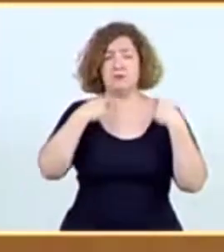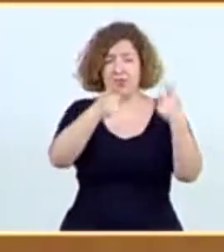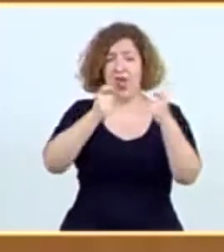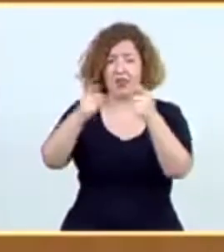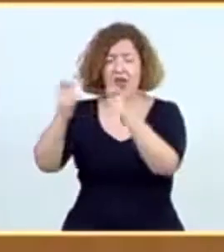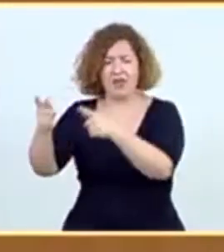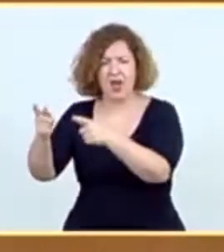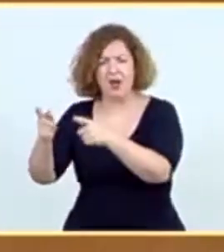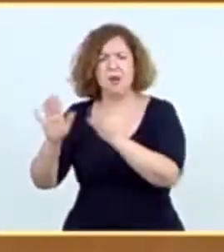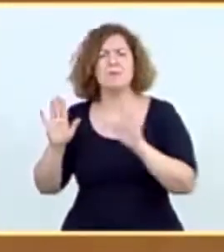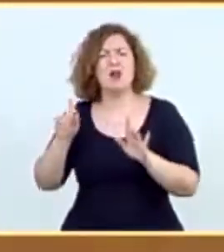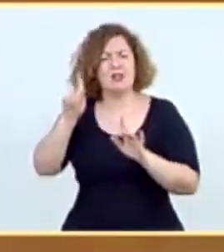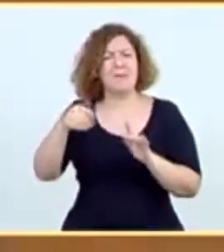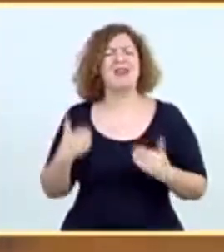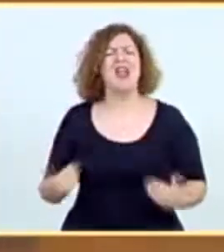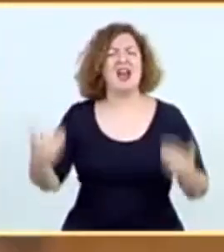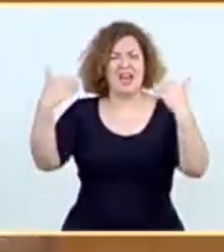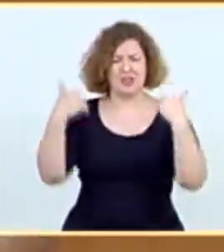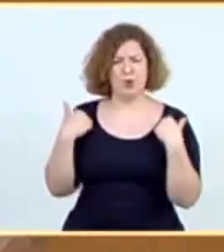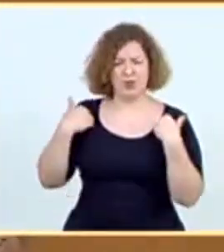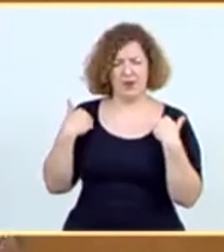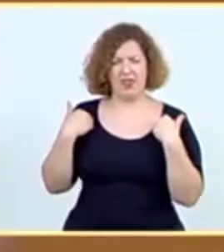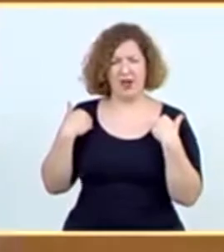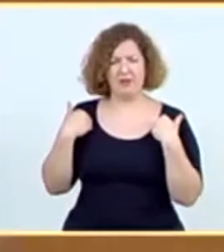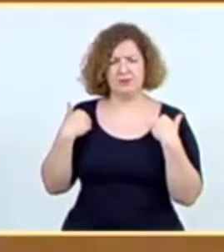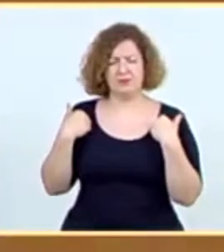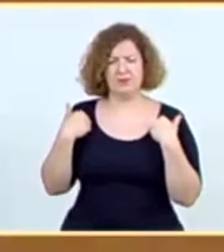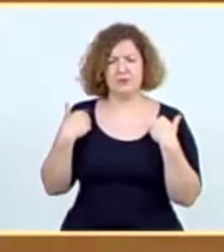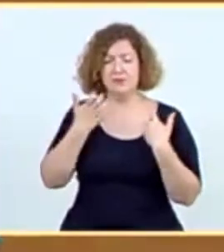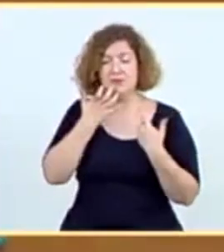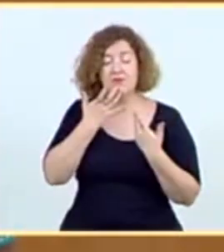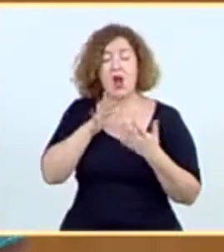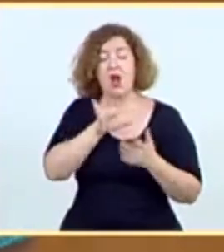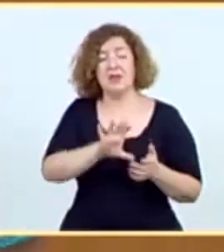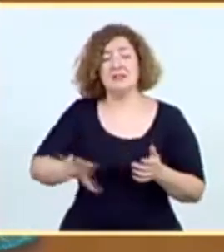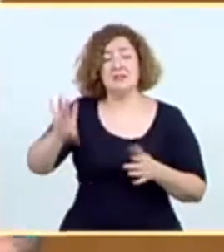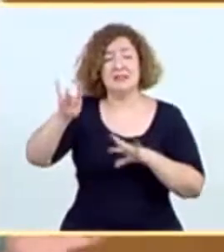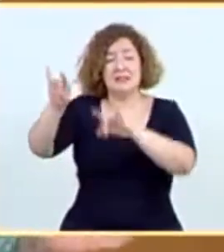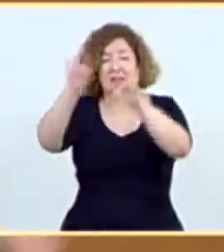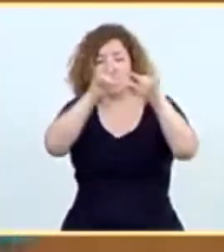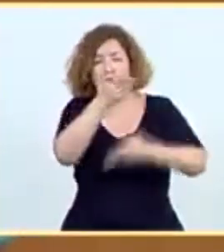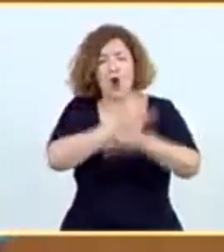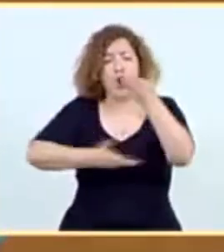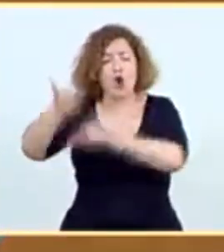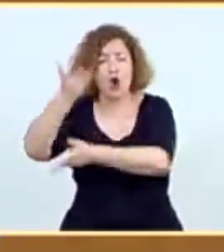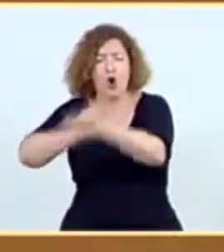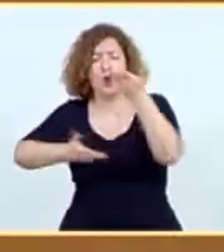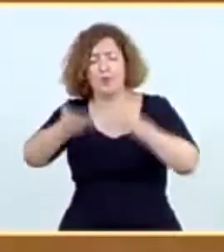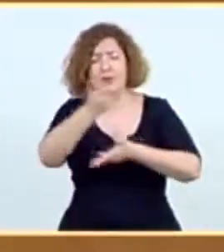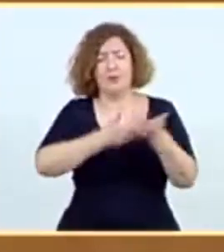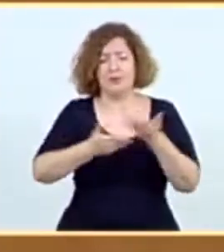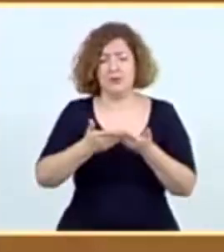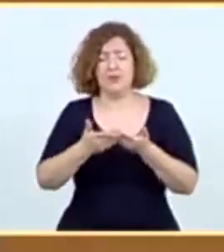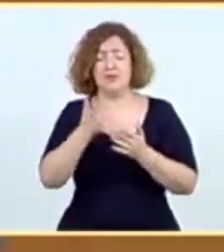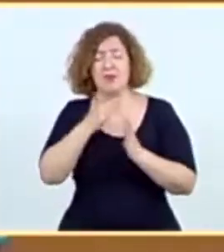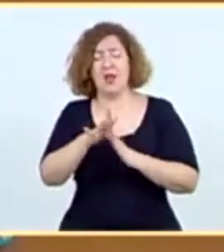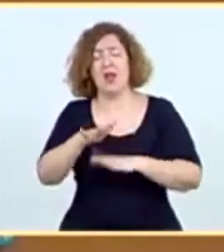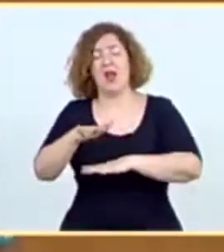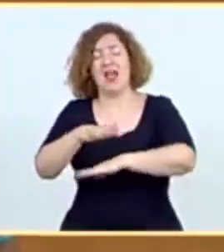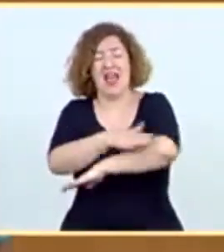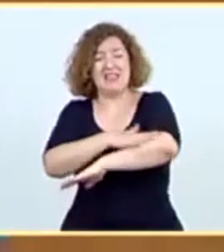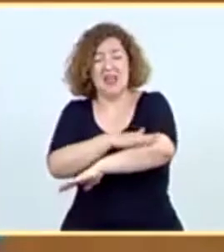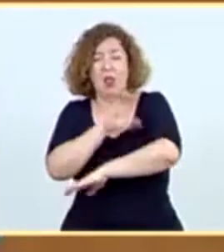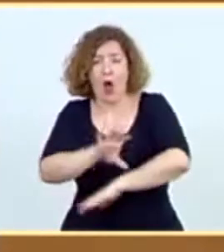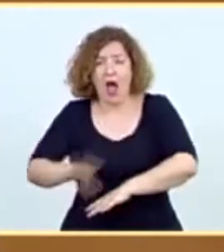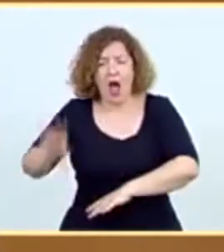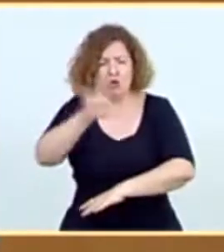en el reparto de las responsabilidades y que hace que la cooperación territorial sea la base sobre la que construir el Estado autonómico fuerte,